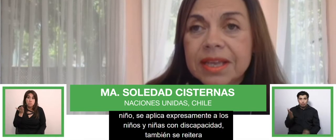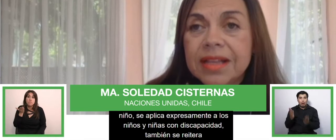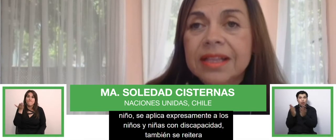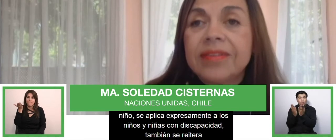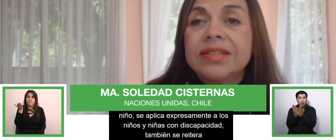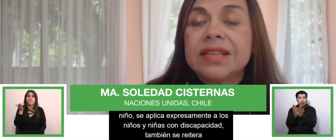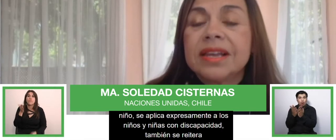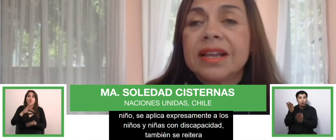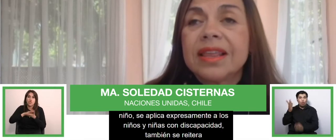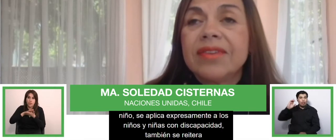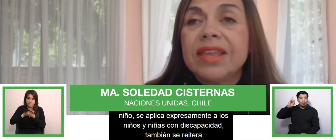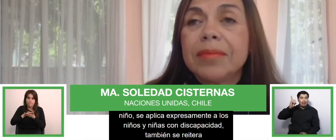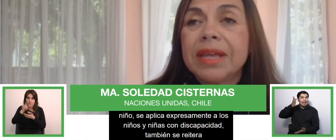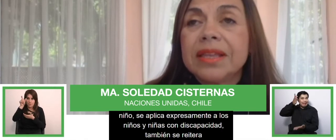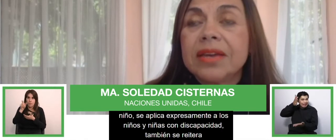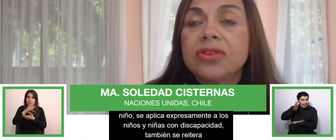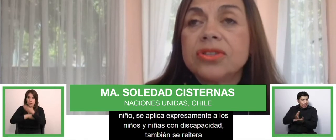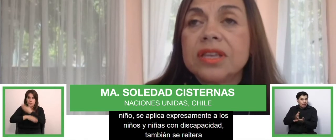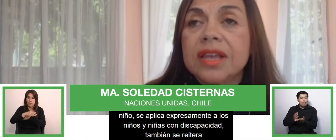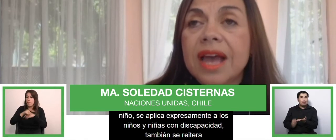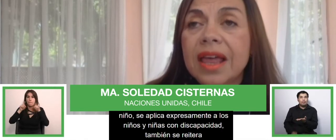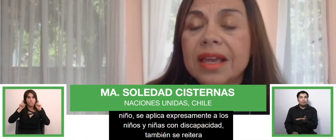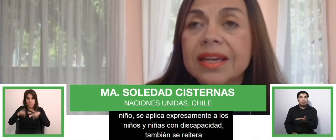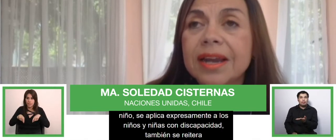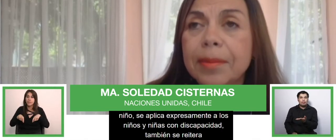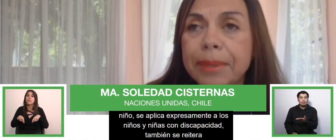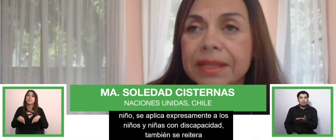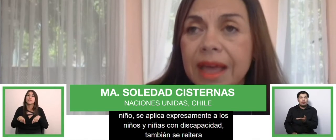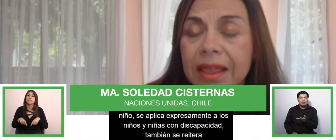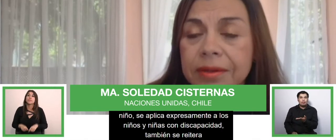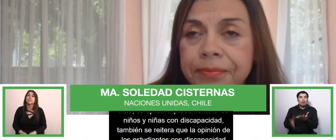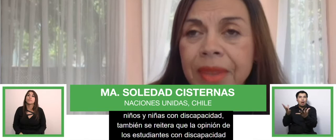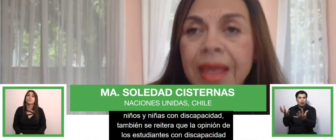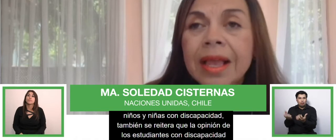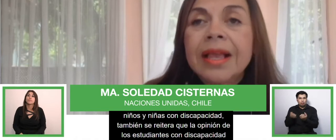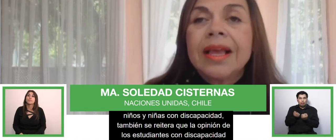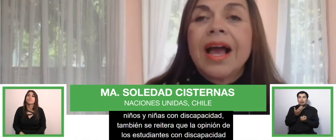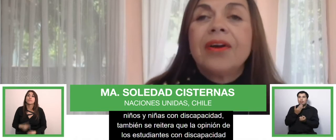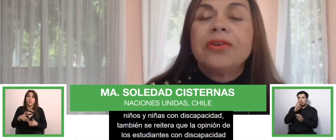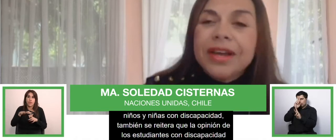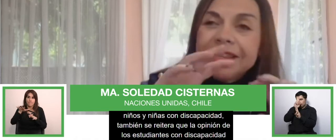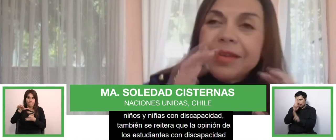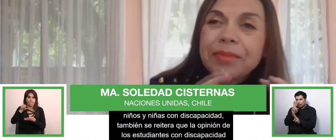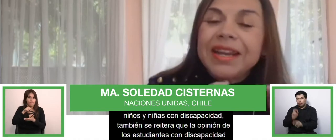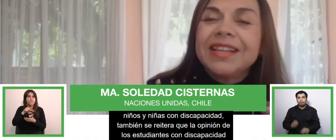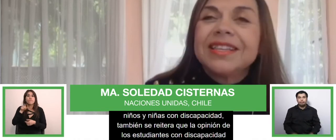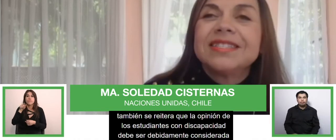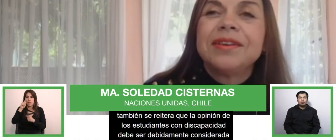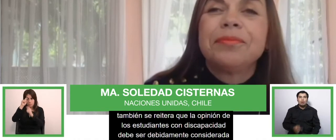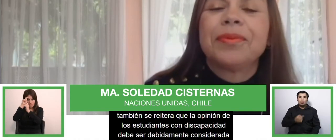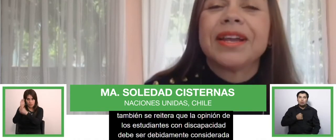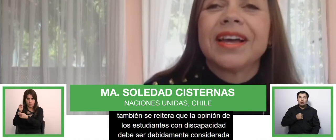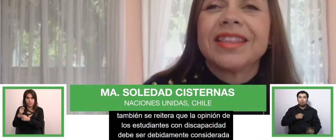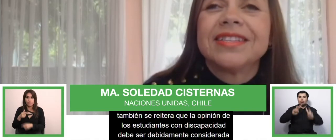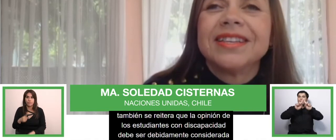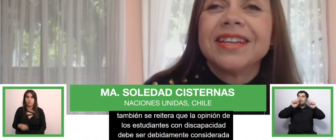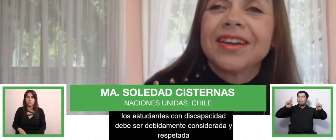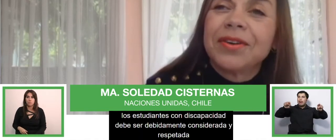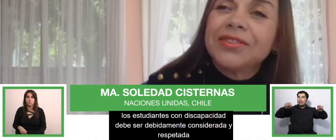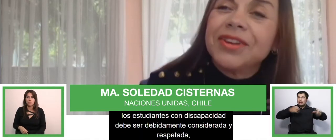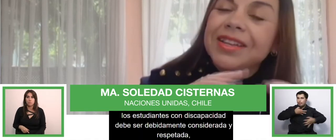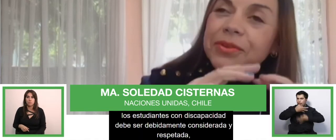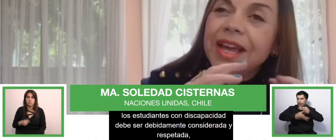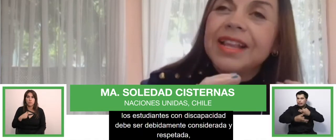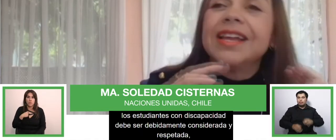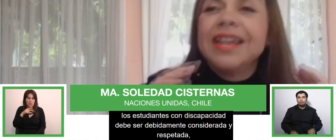discapacidad debe ser debidamente considerada y respetada. Hago este paréntesis para decir